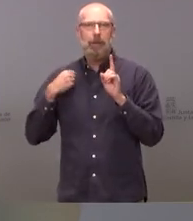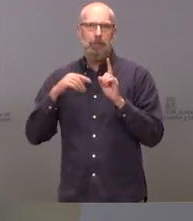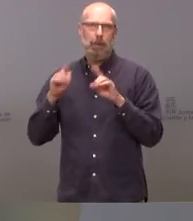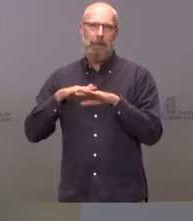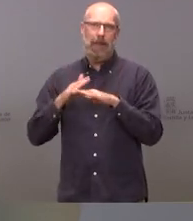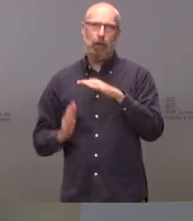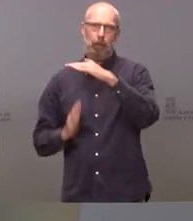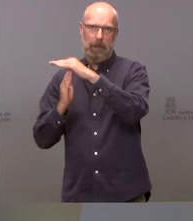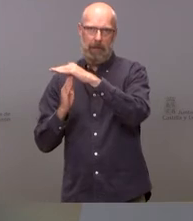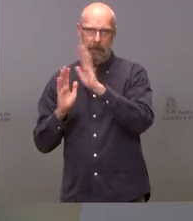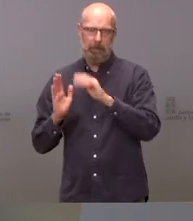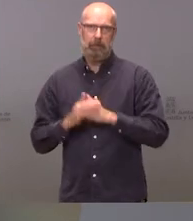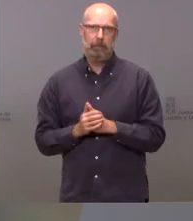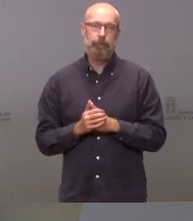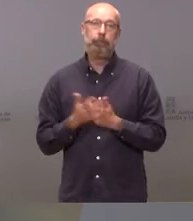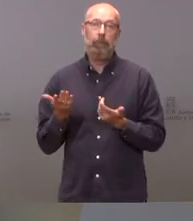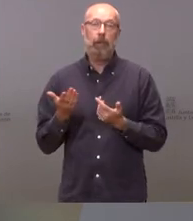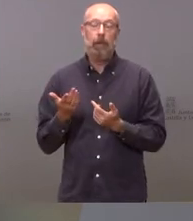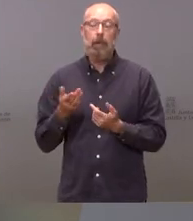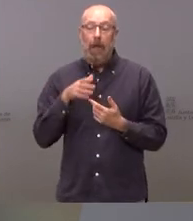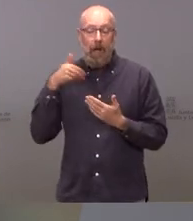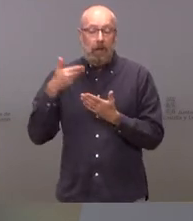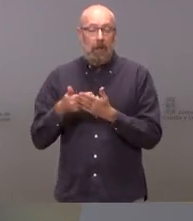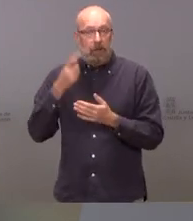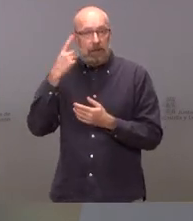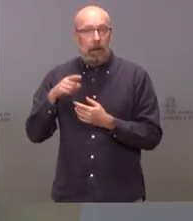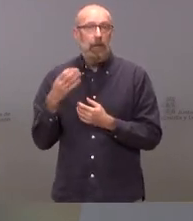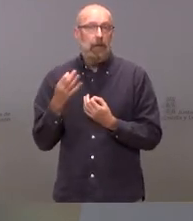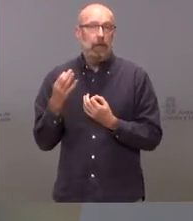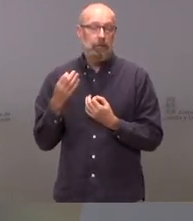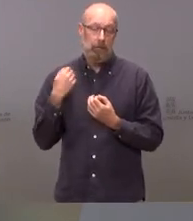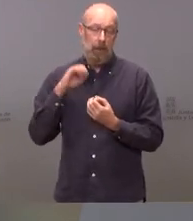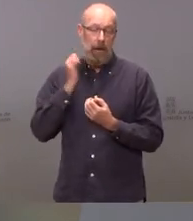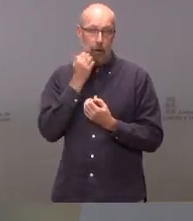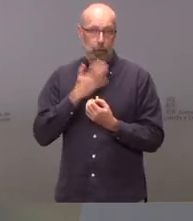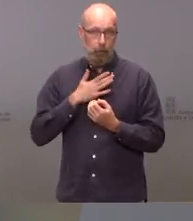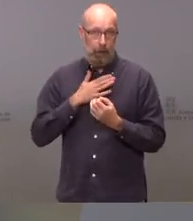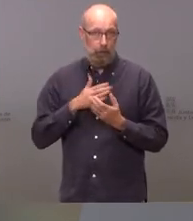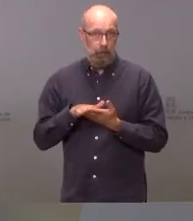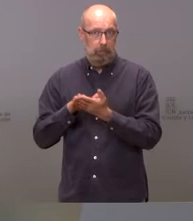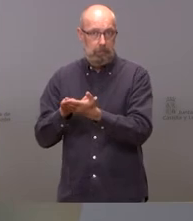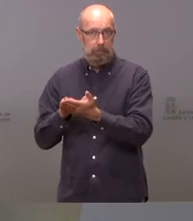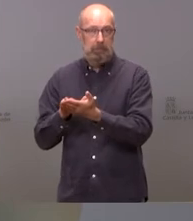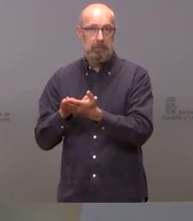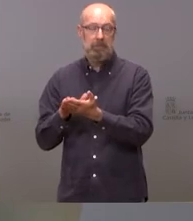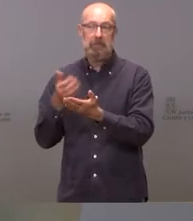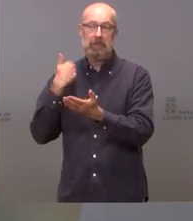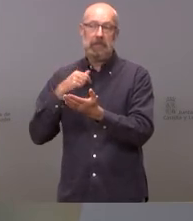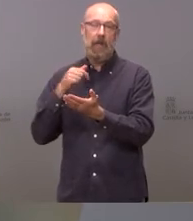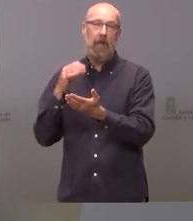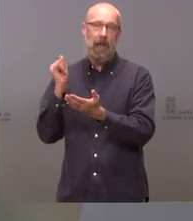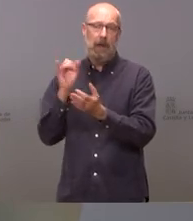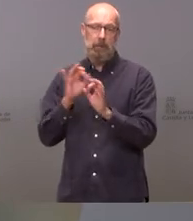del orden ministerial lo que sabemos es que respecto al recurso nuestro está designado ponente la Audiencia Nacional